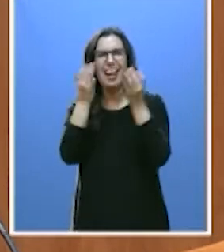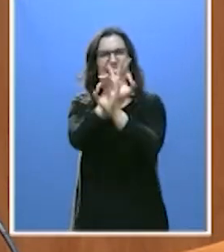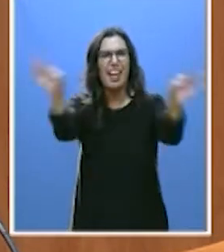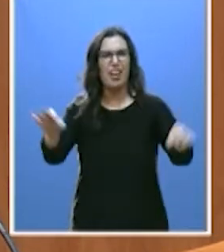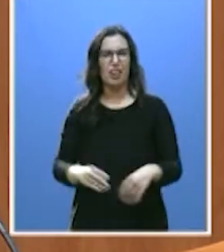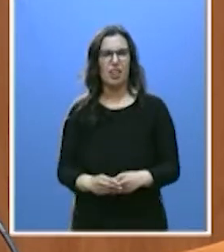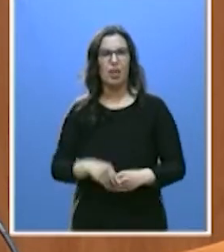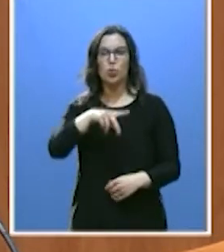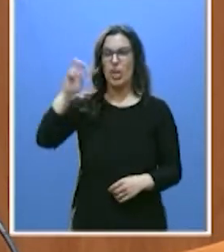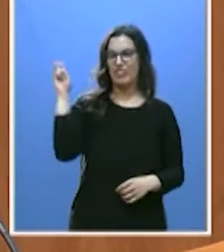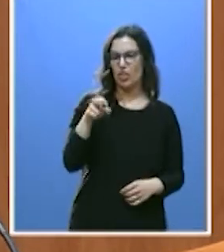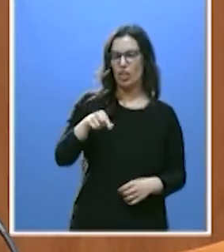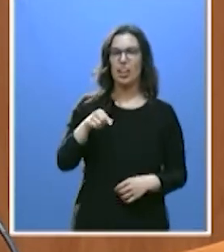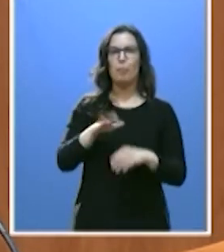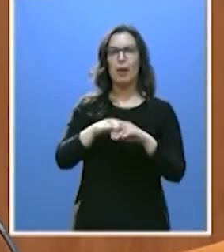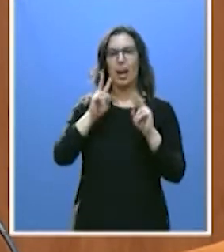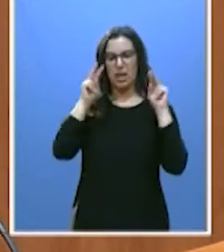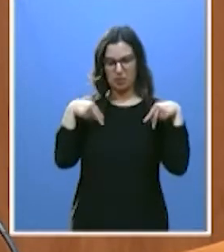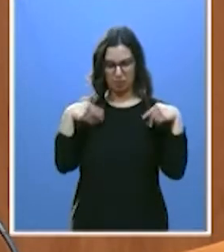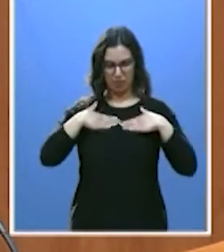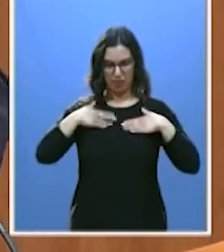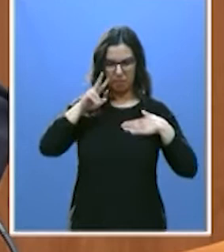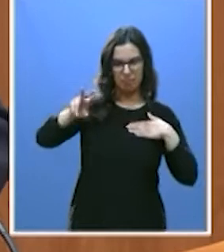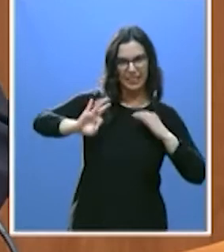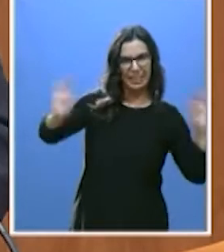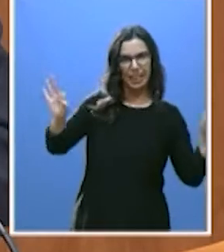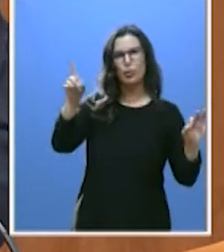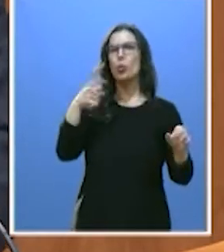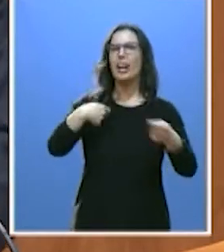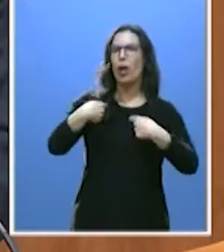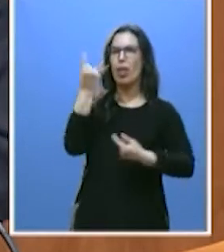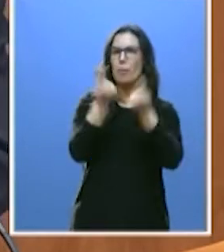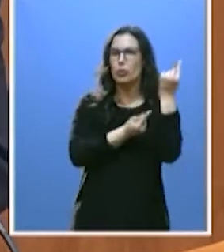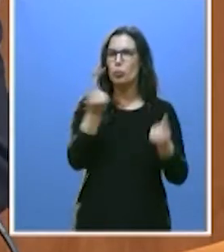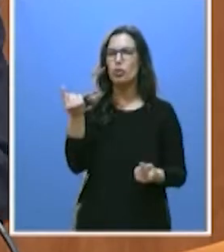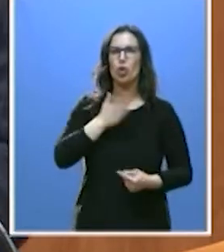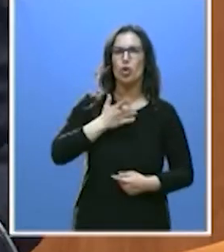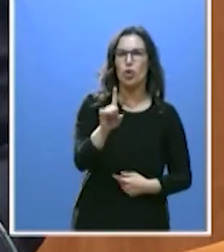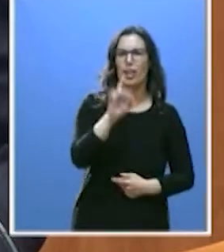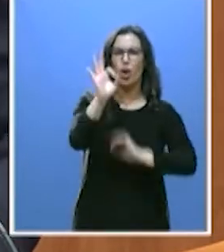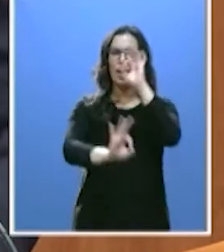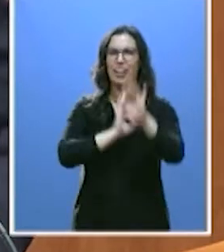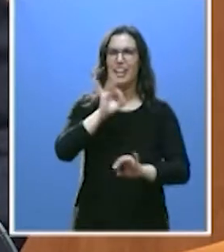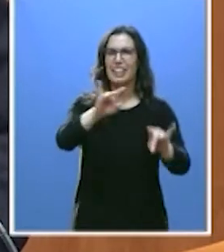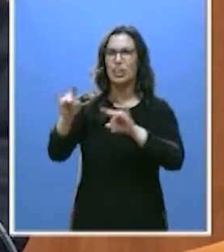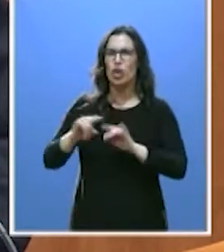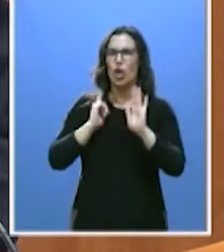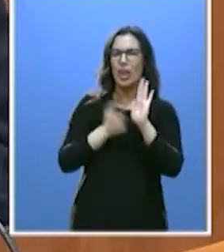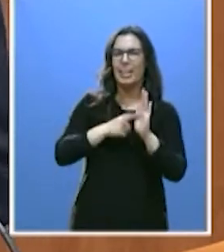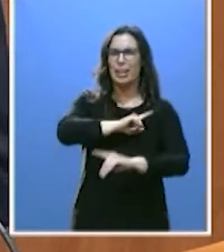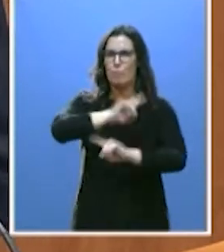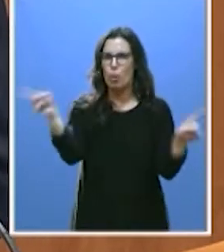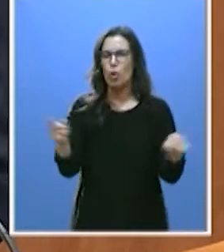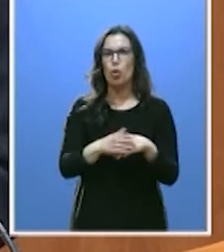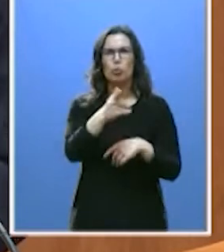a este Parlamento a escucharse a sí mismos. Se han negado a negociar los presupuestos. Se han negado a negociar la ley de ordenación del territorio. Se han negado a todo. Usted representa